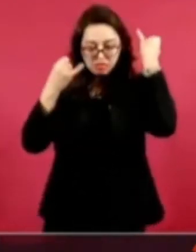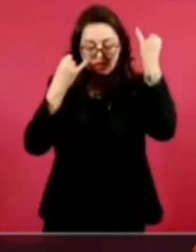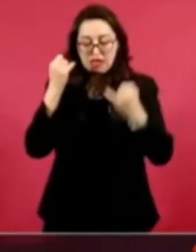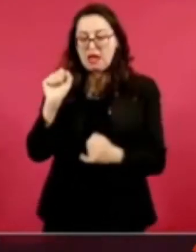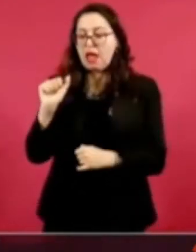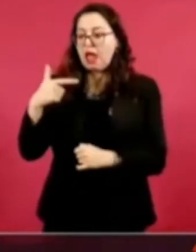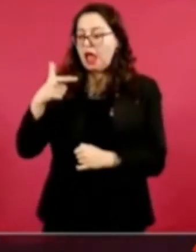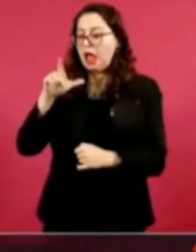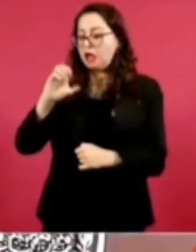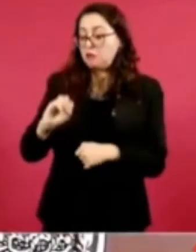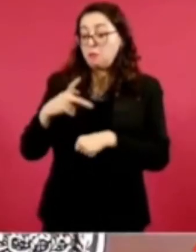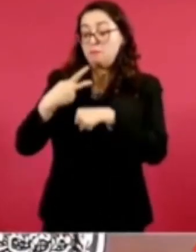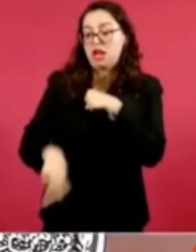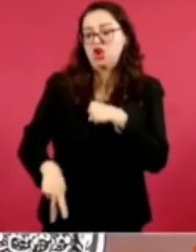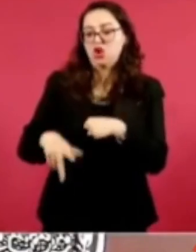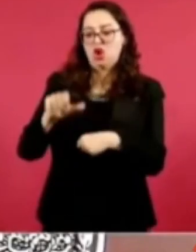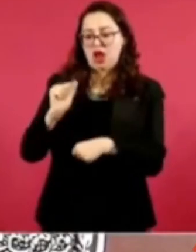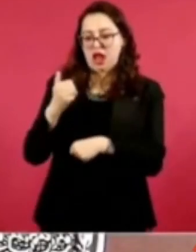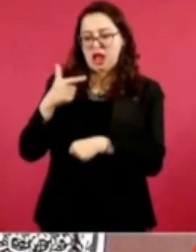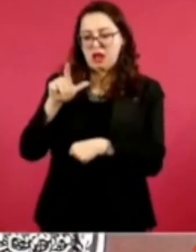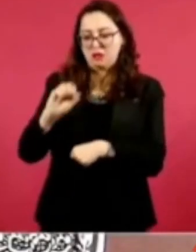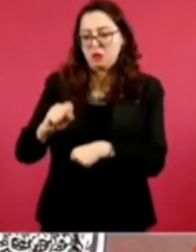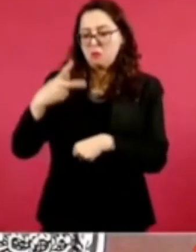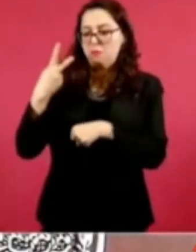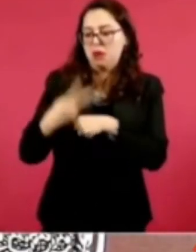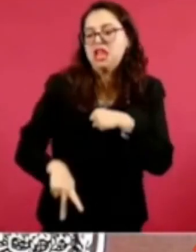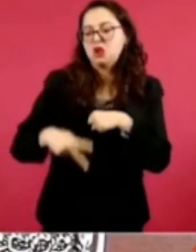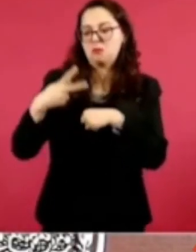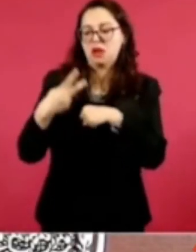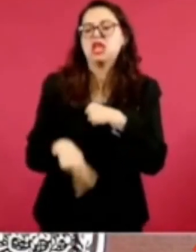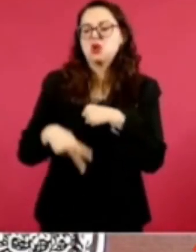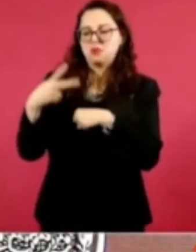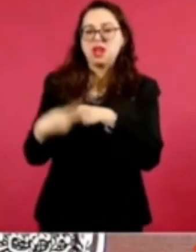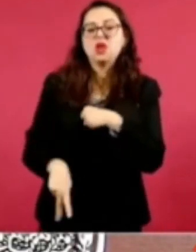López Obrador, un peligro para México. Día y noche.